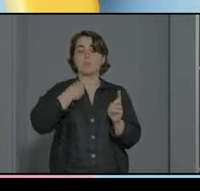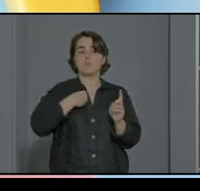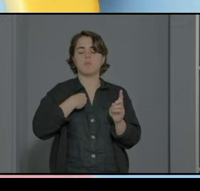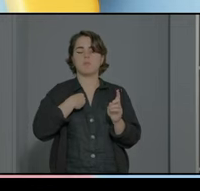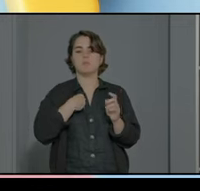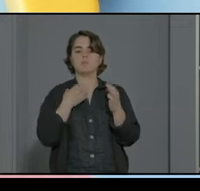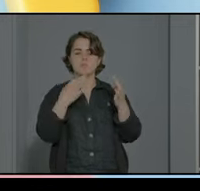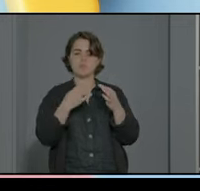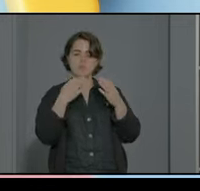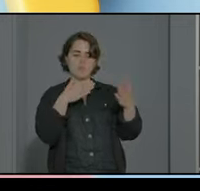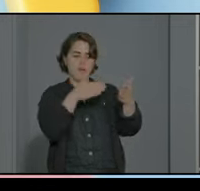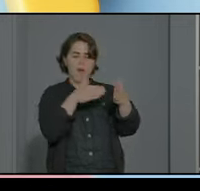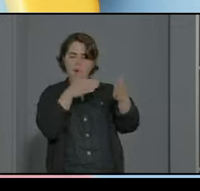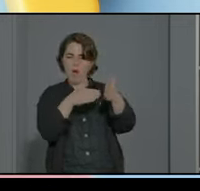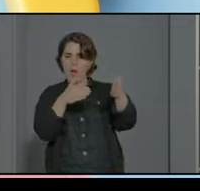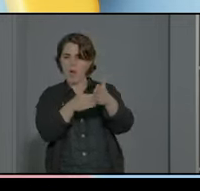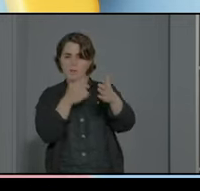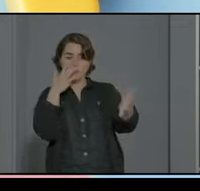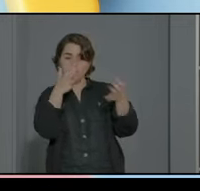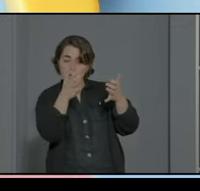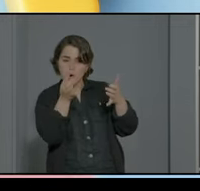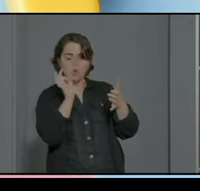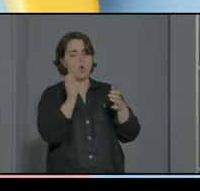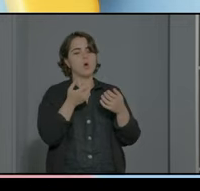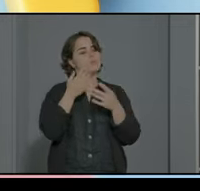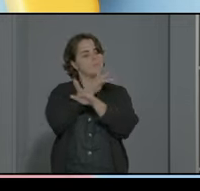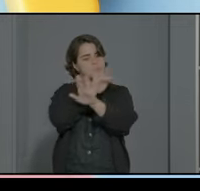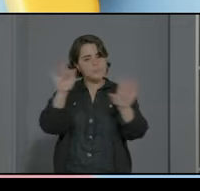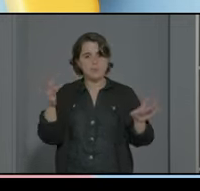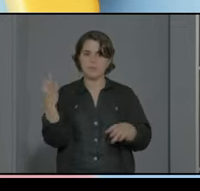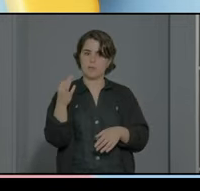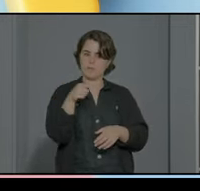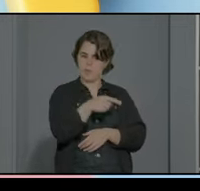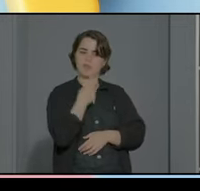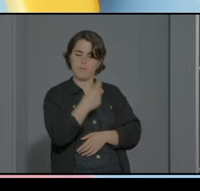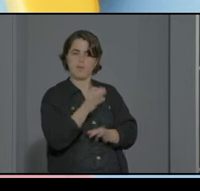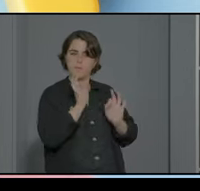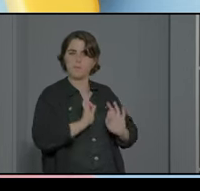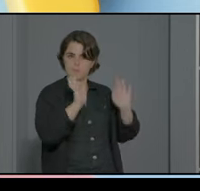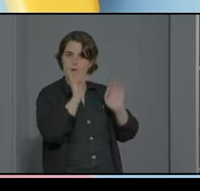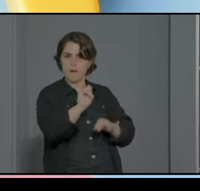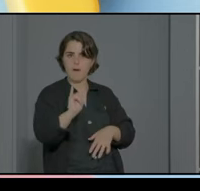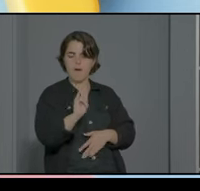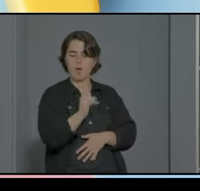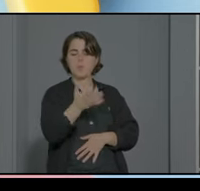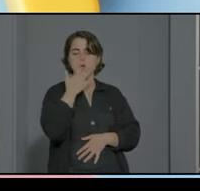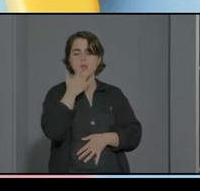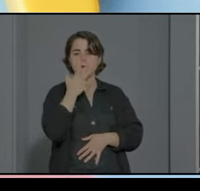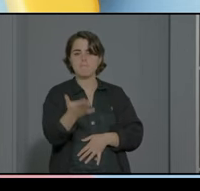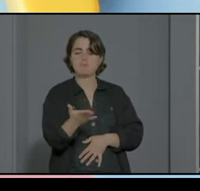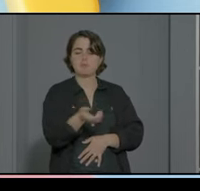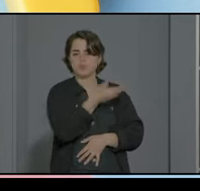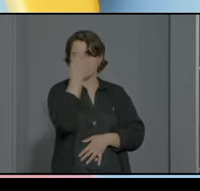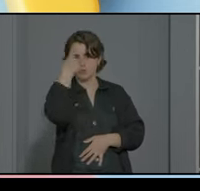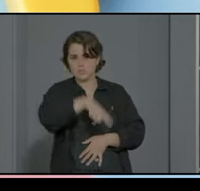no remarcar esas dificultades si tienen que ser visibles y si el profesorado tiene que saber que tiene unas dificultades muy concretas y que por ejemplo como